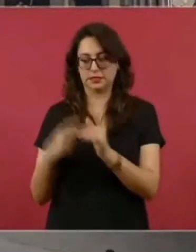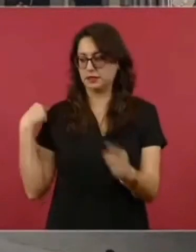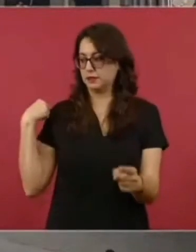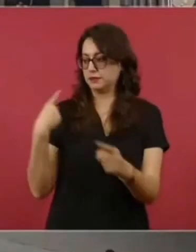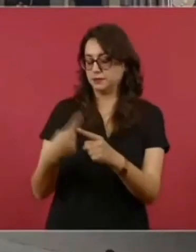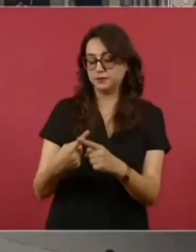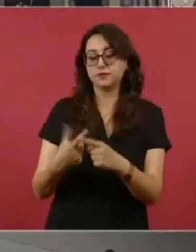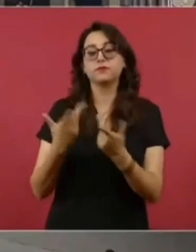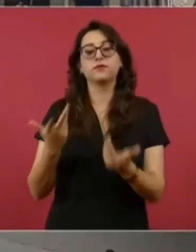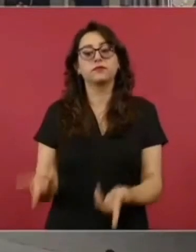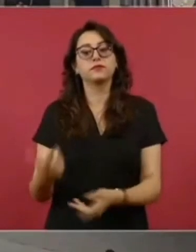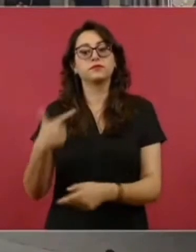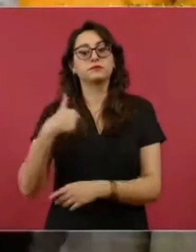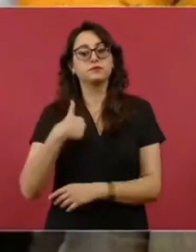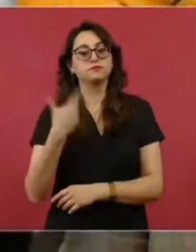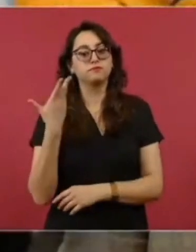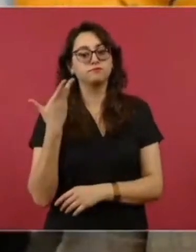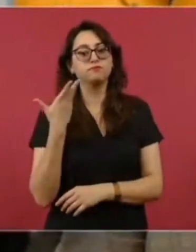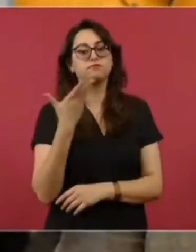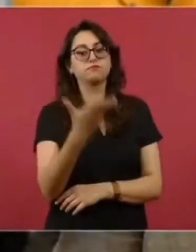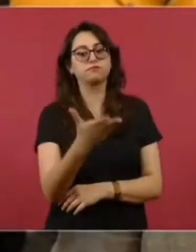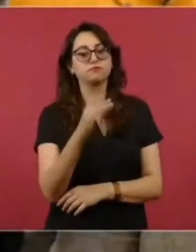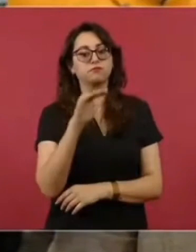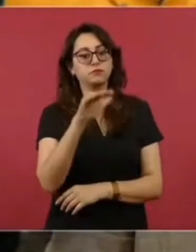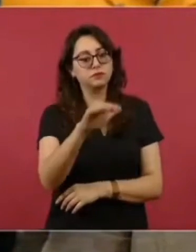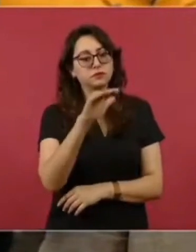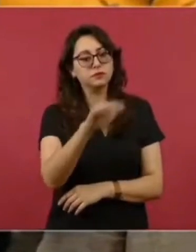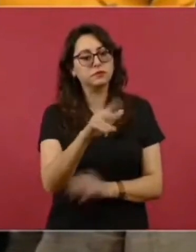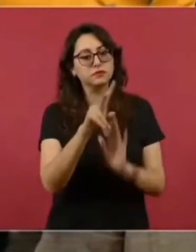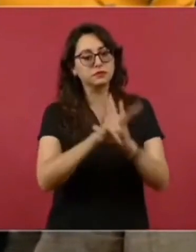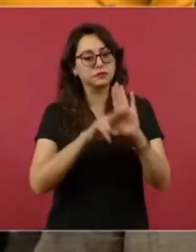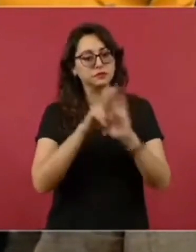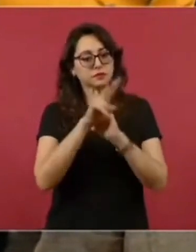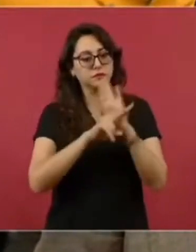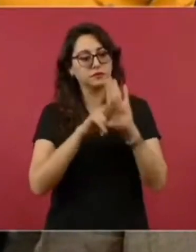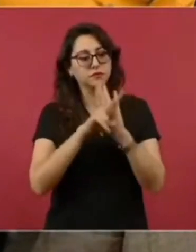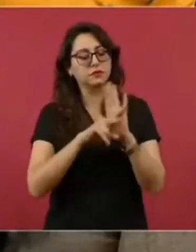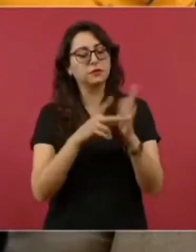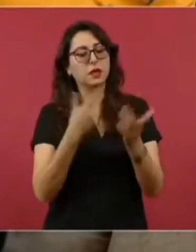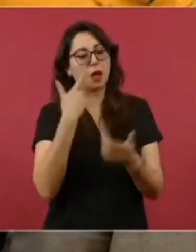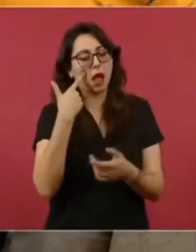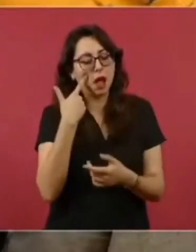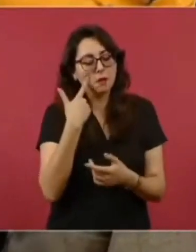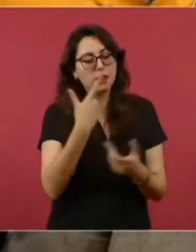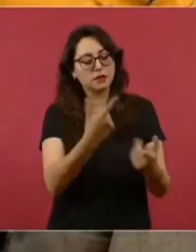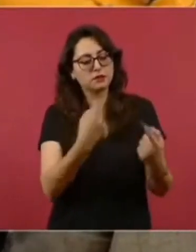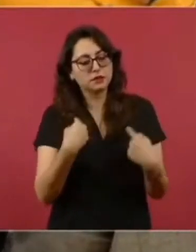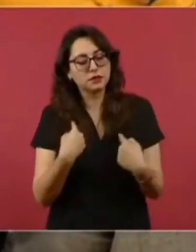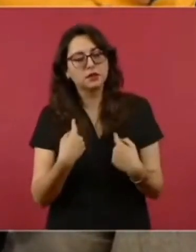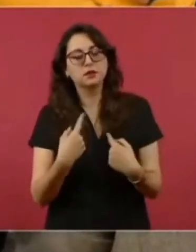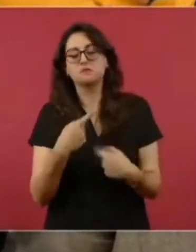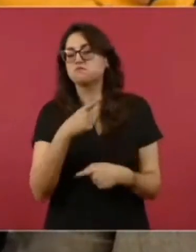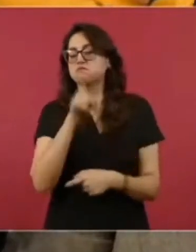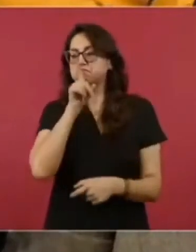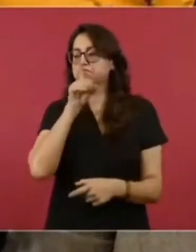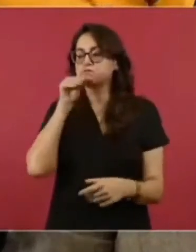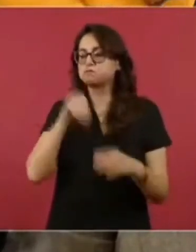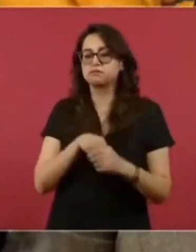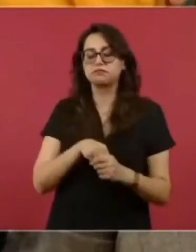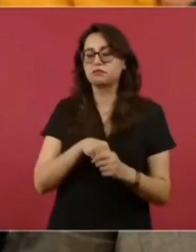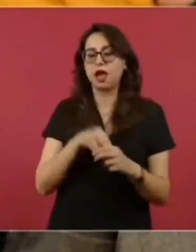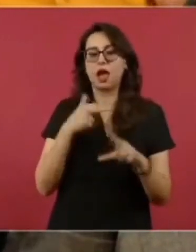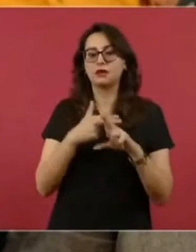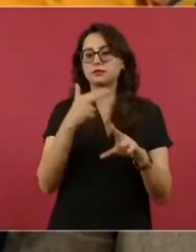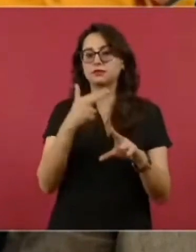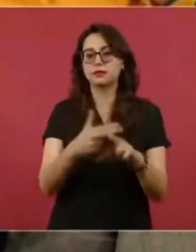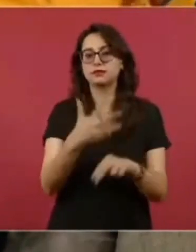migración los reservó cinco años, por lo que será hasta 2028 que se den a conocer estas grabaciones. ¿Cuál sería su